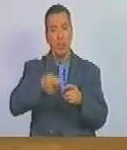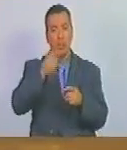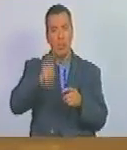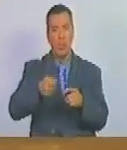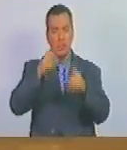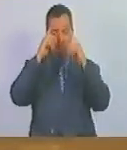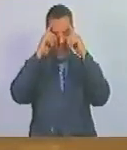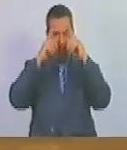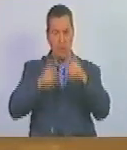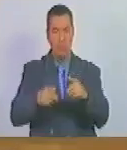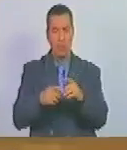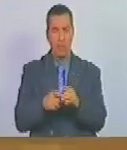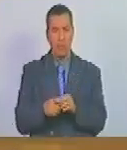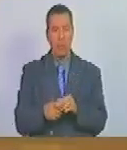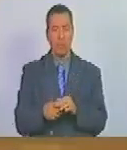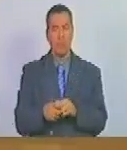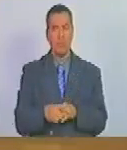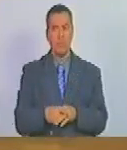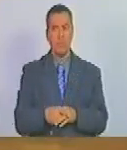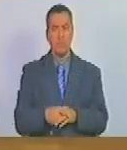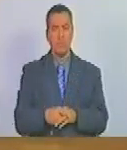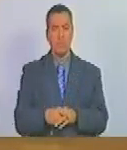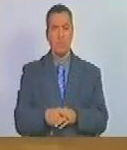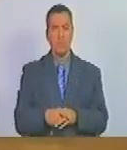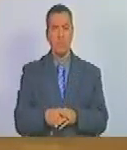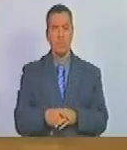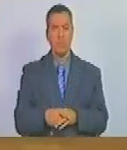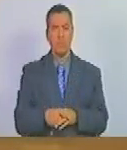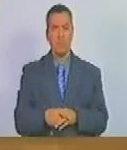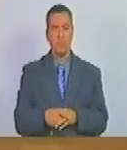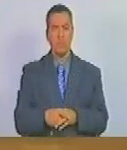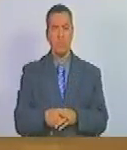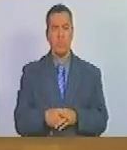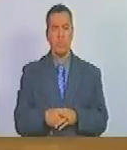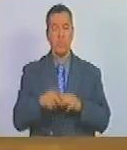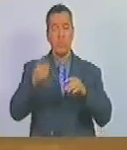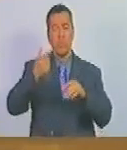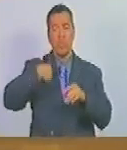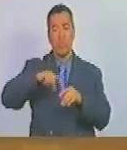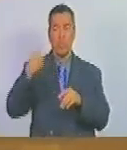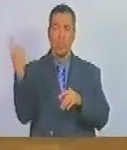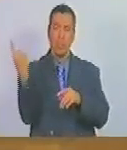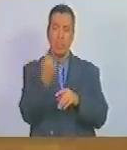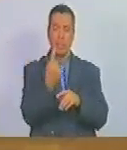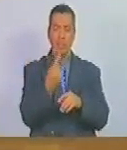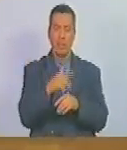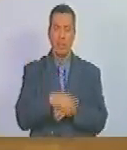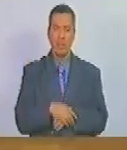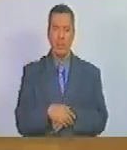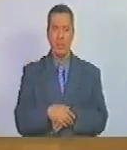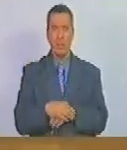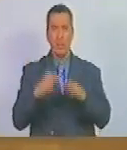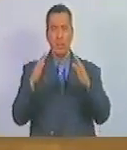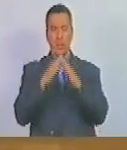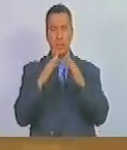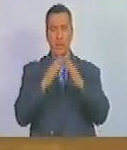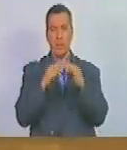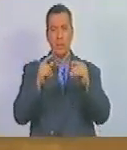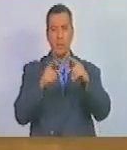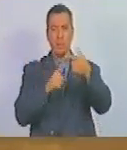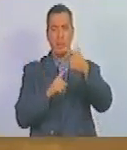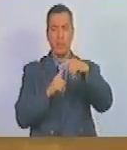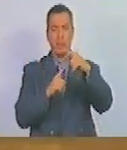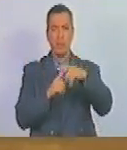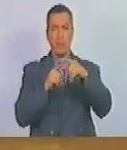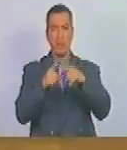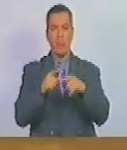que debería regresar a la casa de su tío